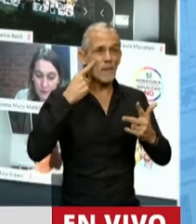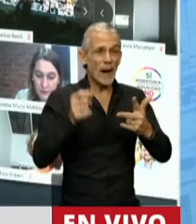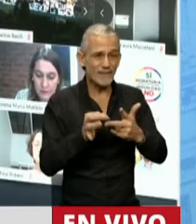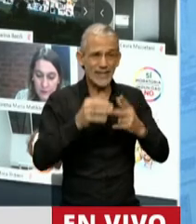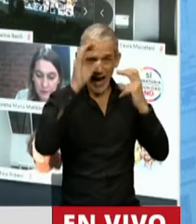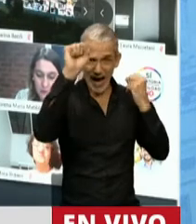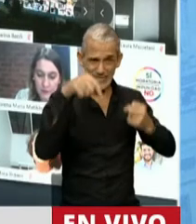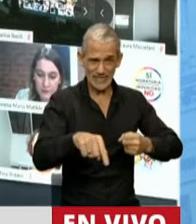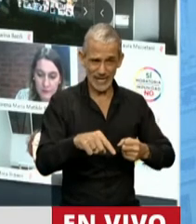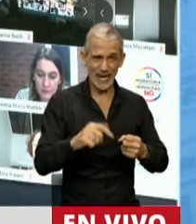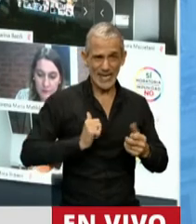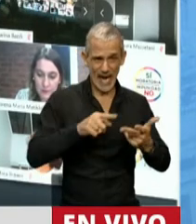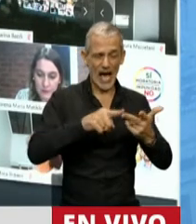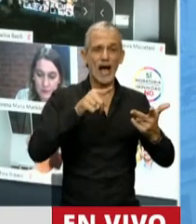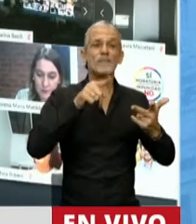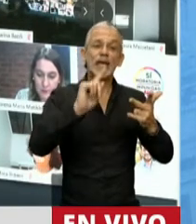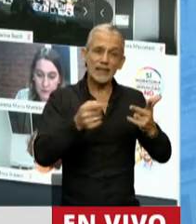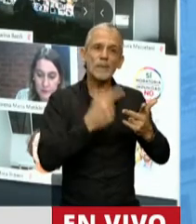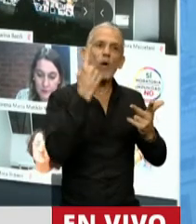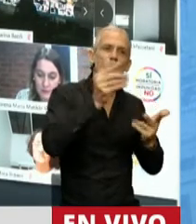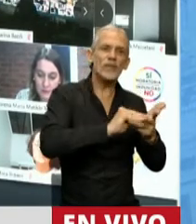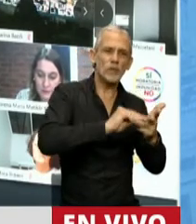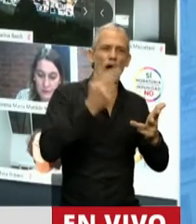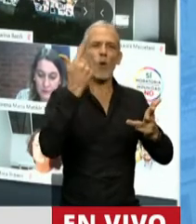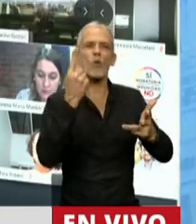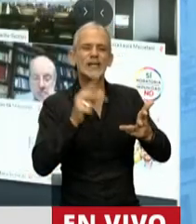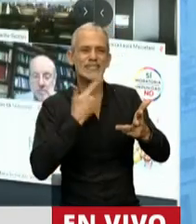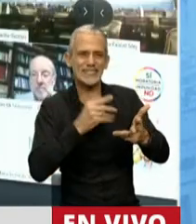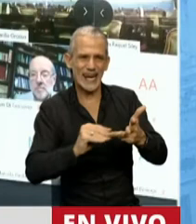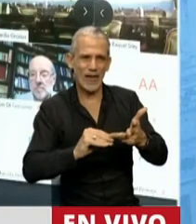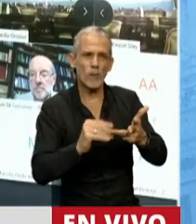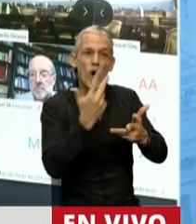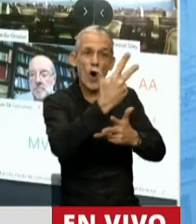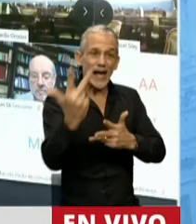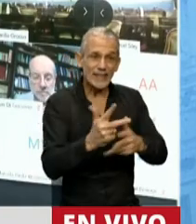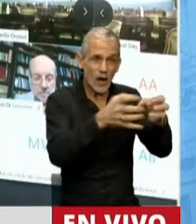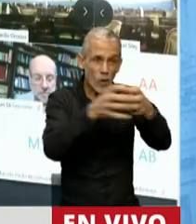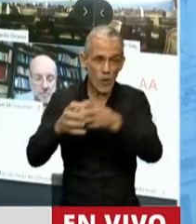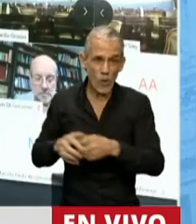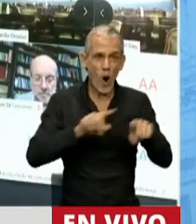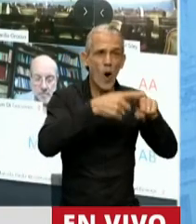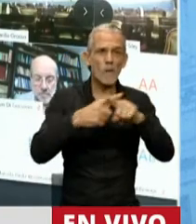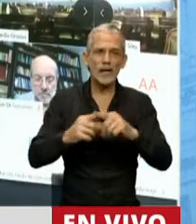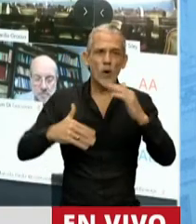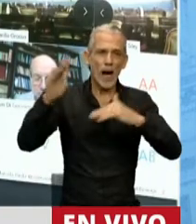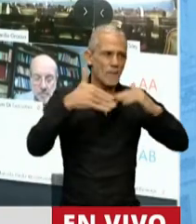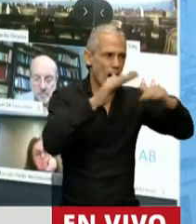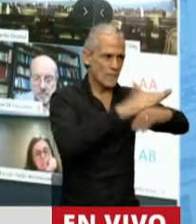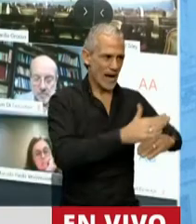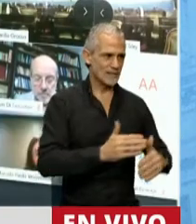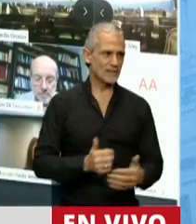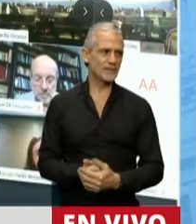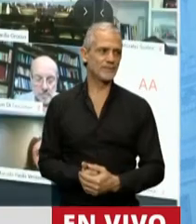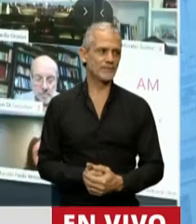Cancillería, y un diputado y un senador designados por cada uno de los tres bloques con mayor representación parlamentaria.